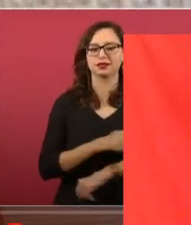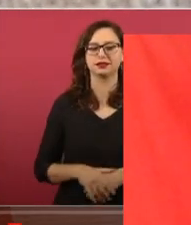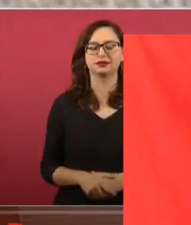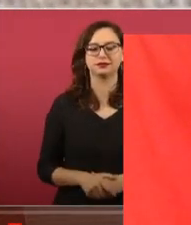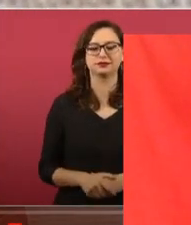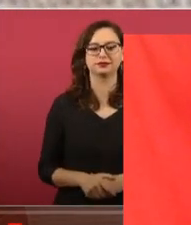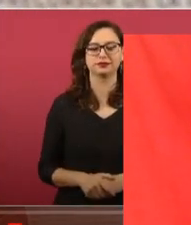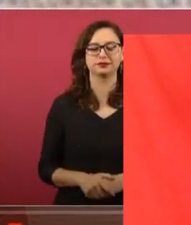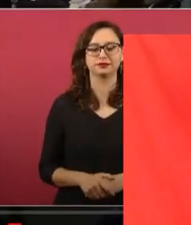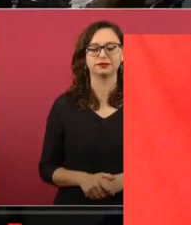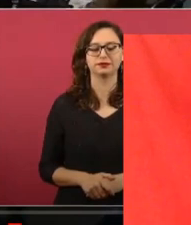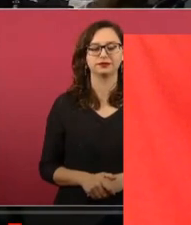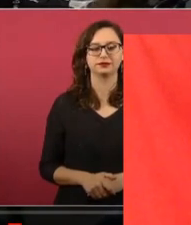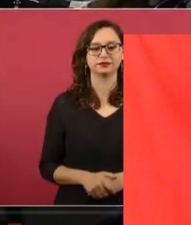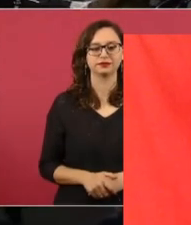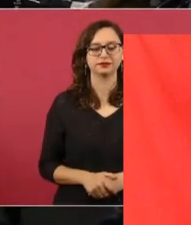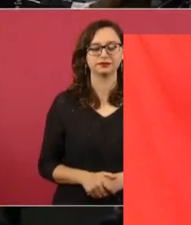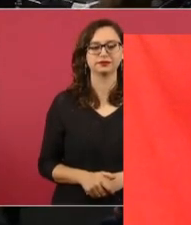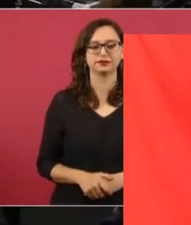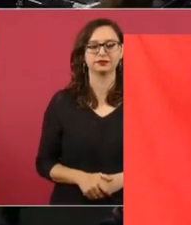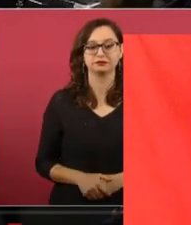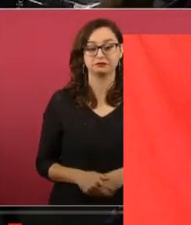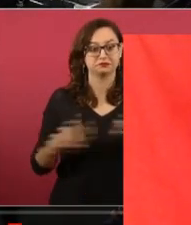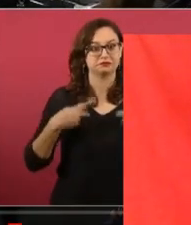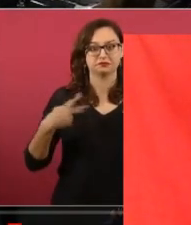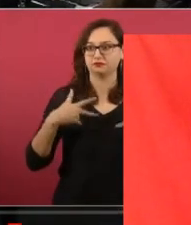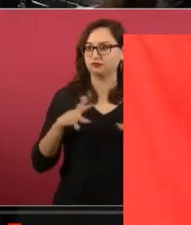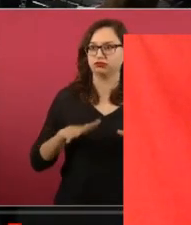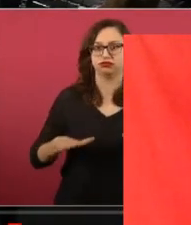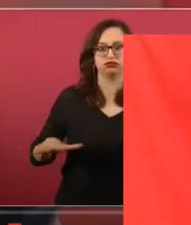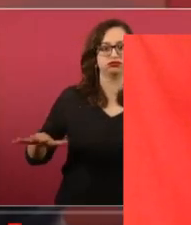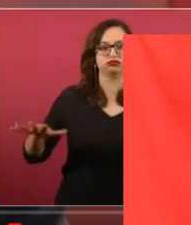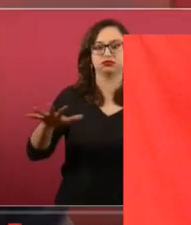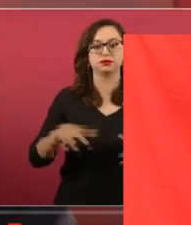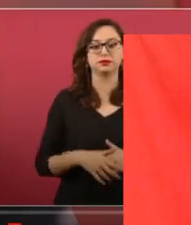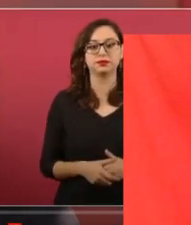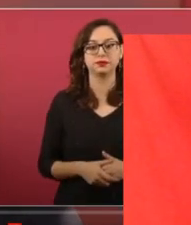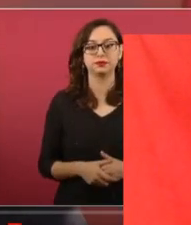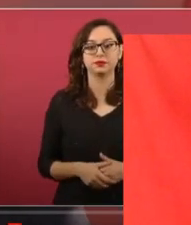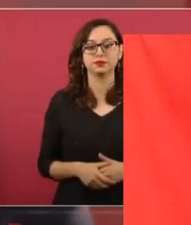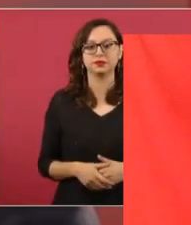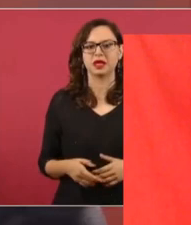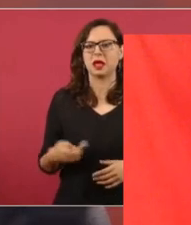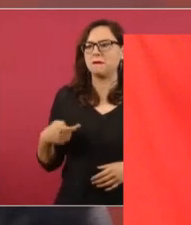todo el pueblo. Pero aquí fue un analfabetismo poder.